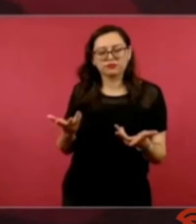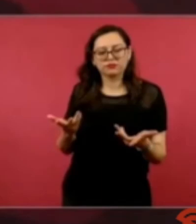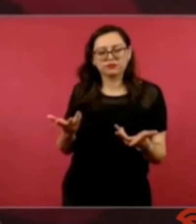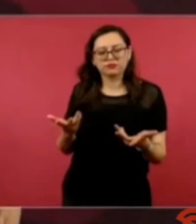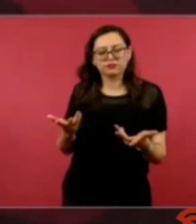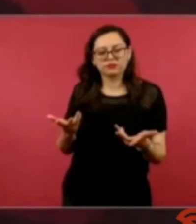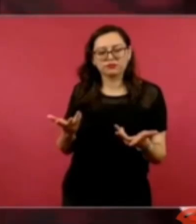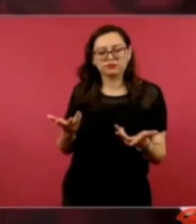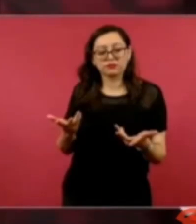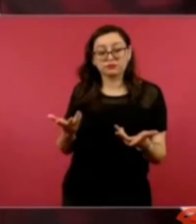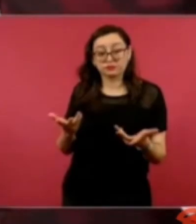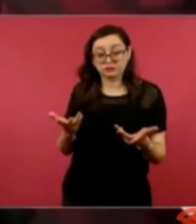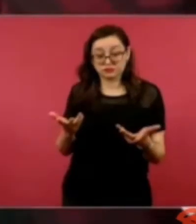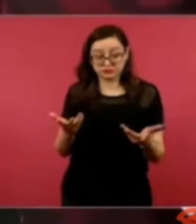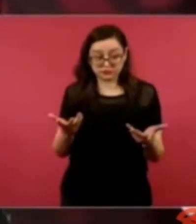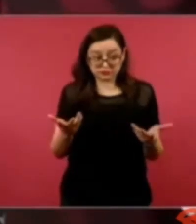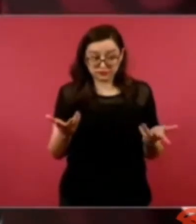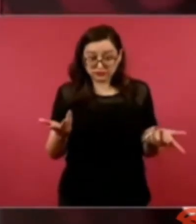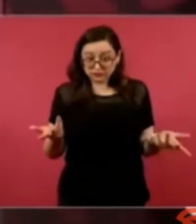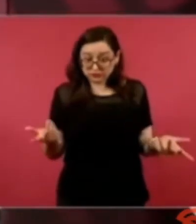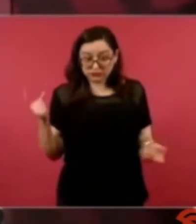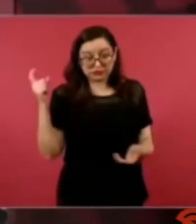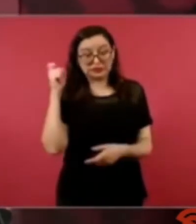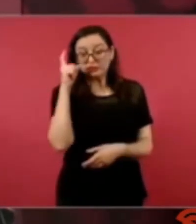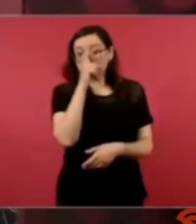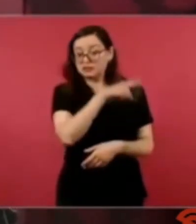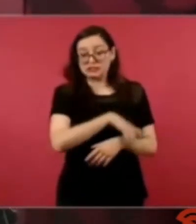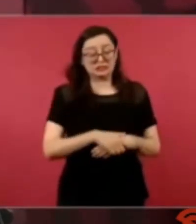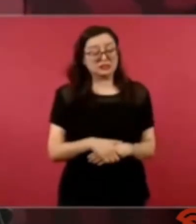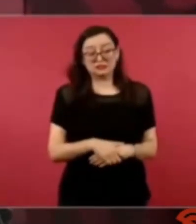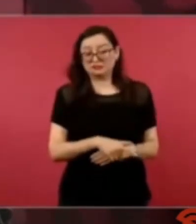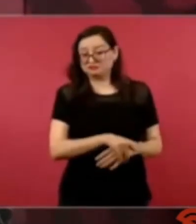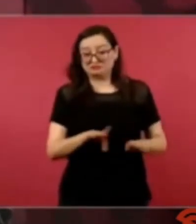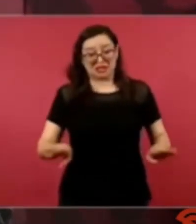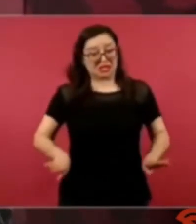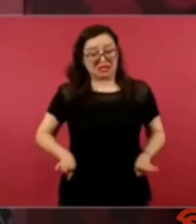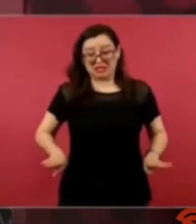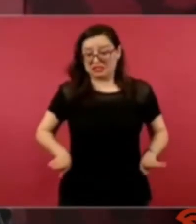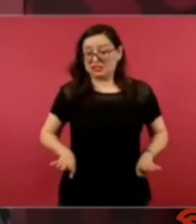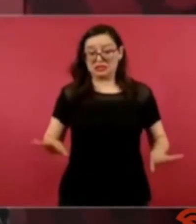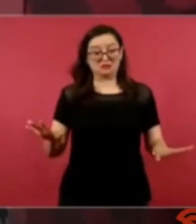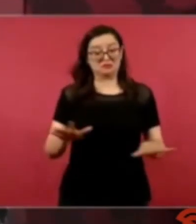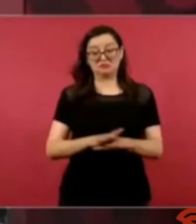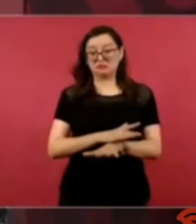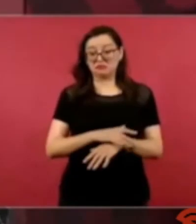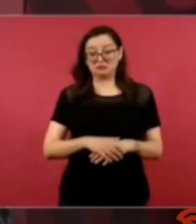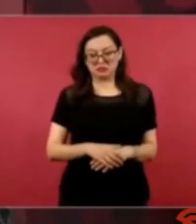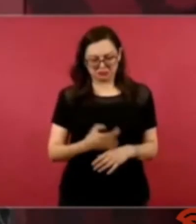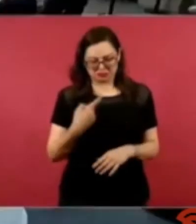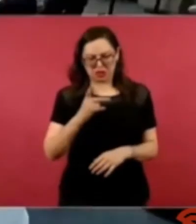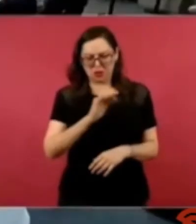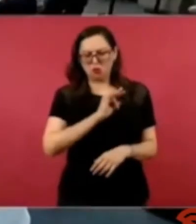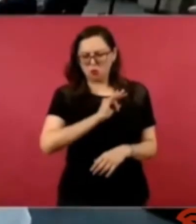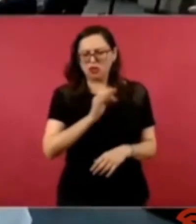la tienen difícil pero se pueden ir a un retiro